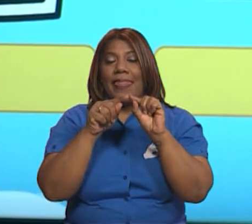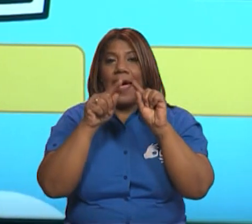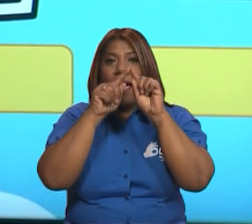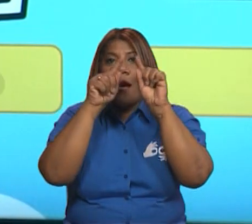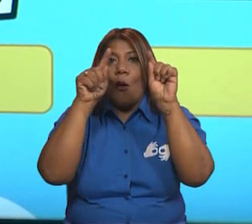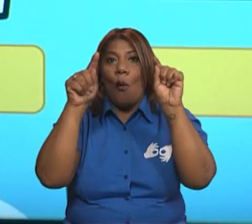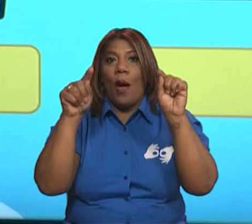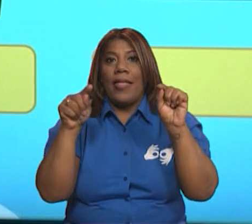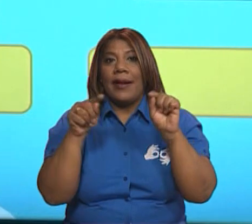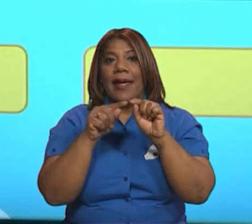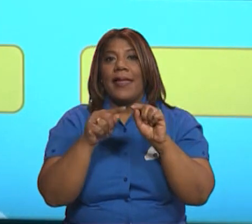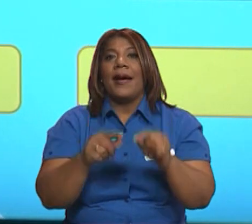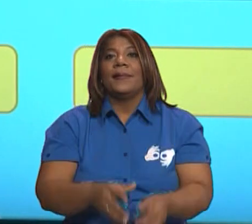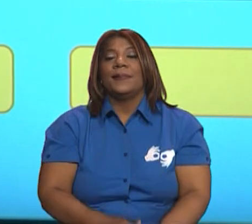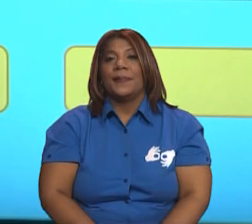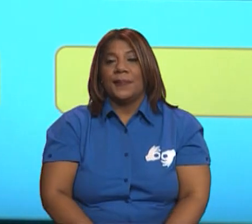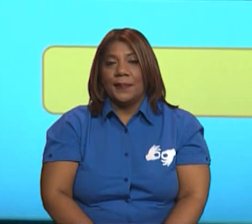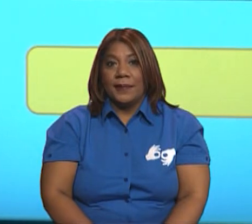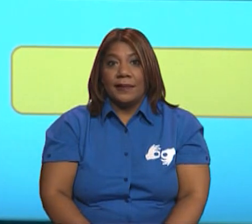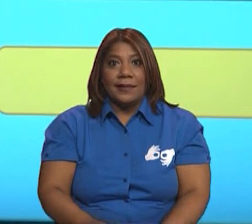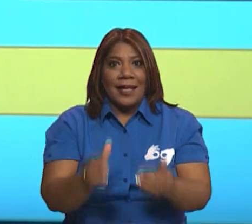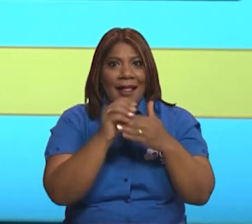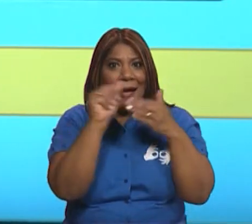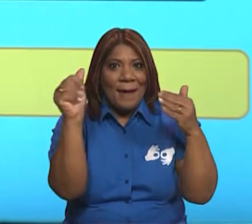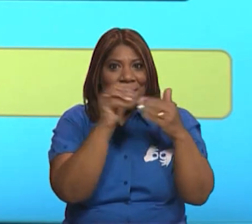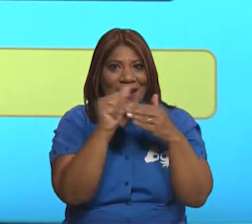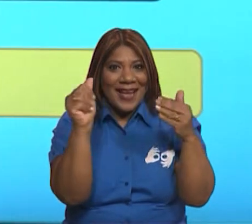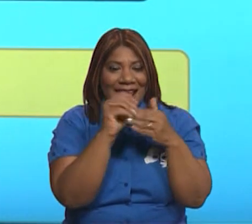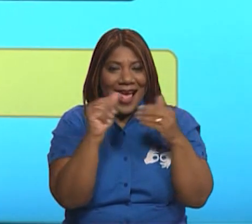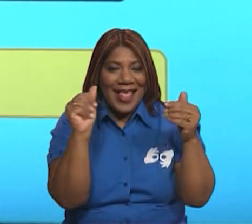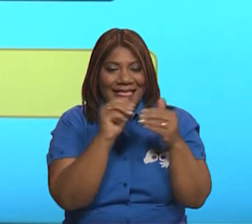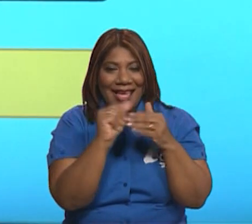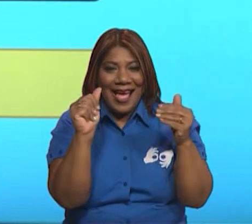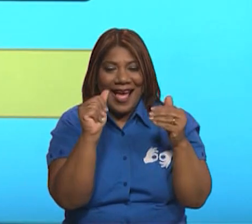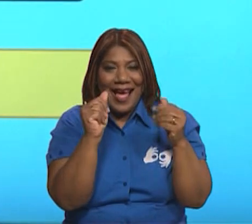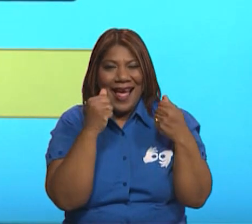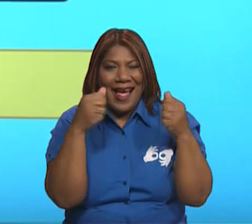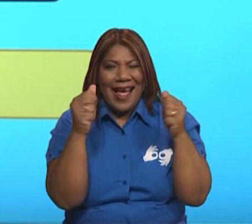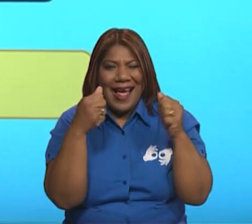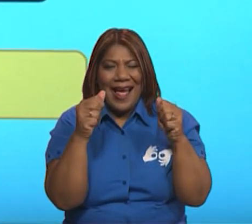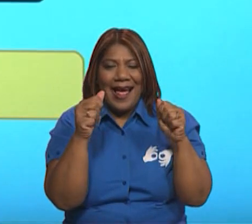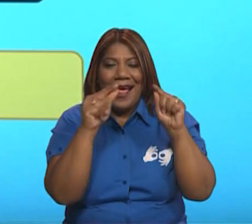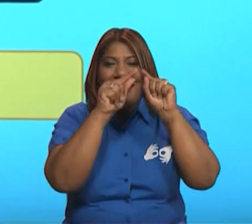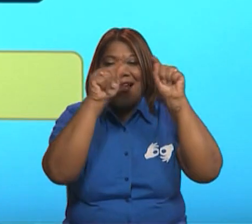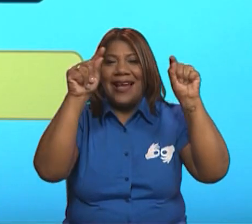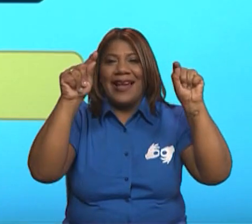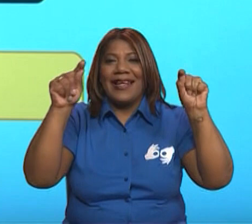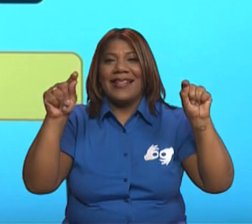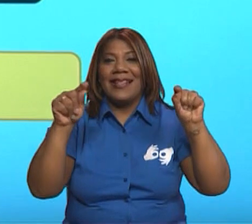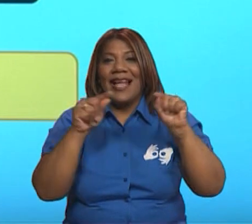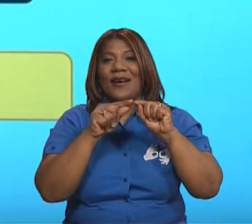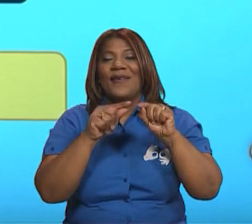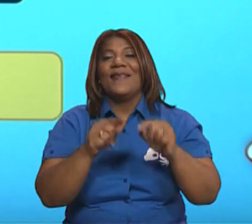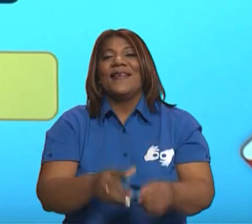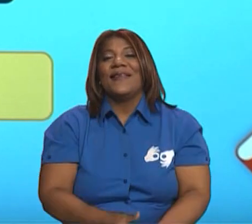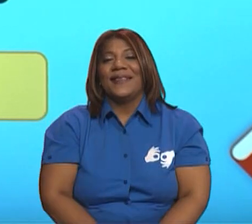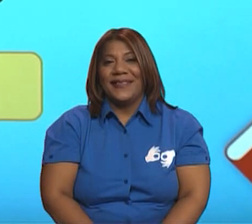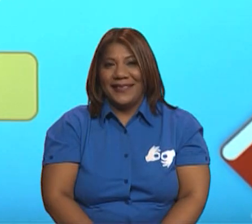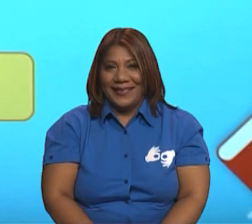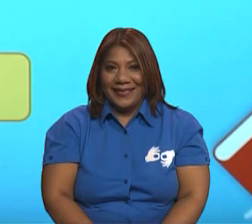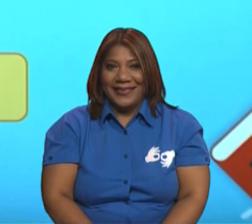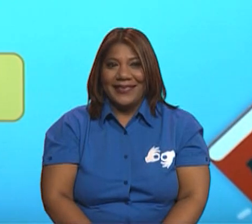con un cuadrado. Y el dólar que encontramos, el billete que encontramos allí,